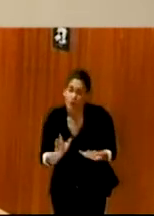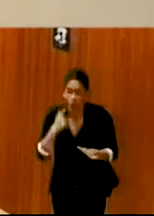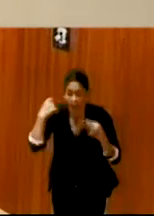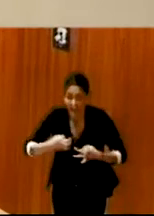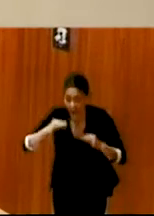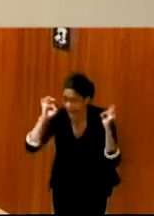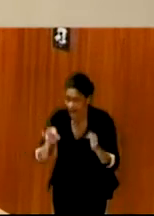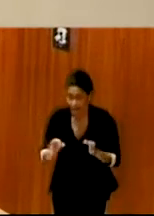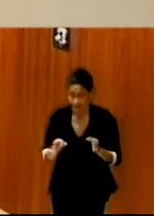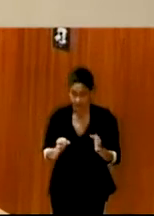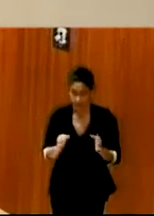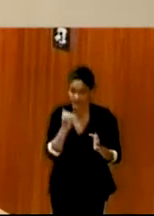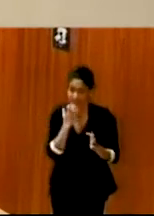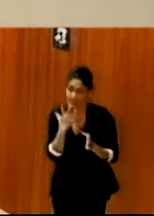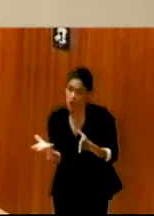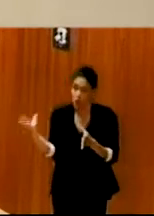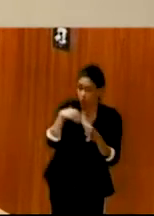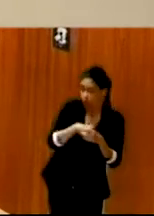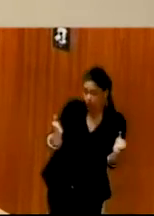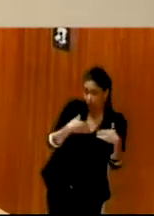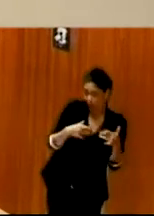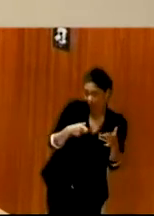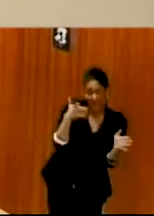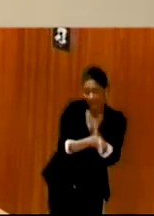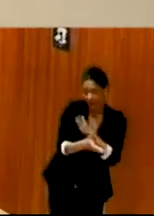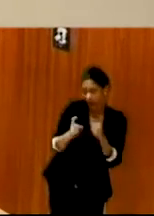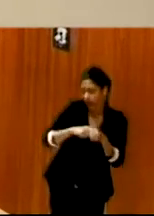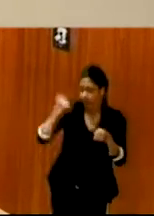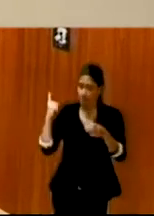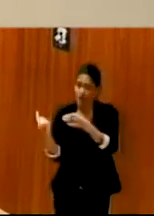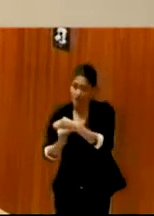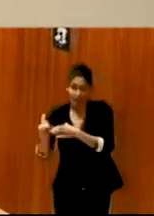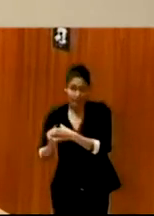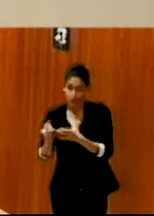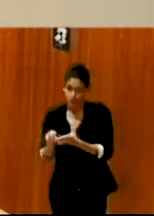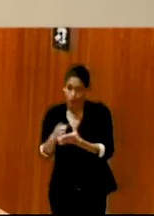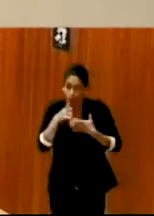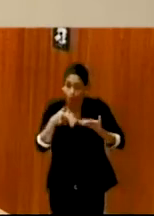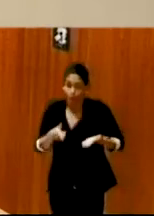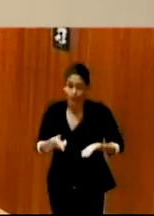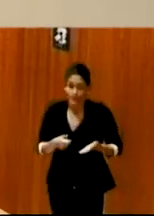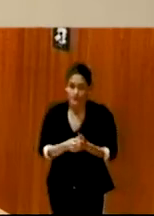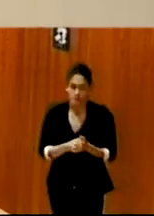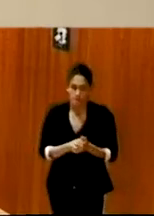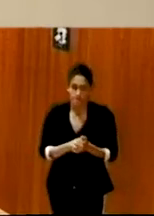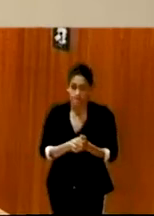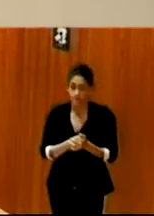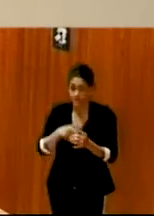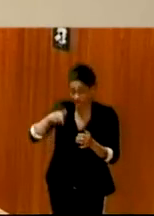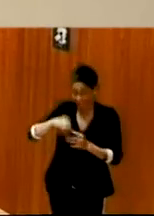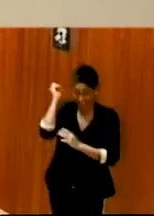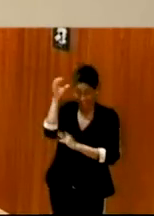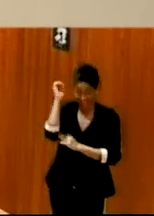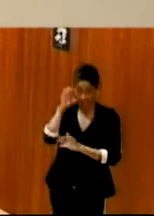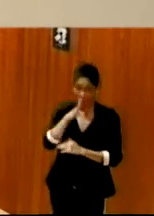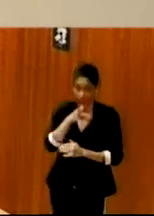Cada vez que no estamos incluyendo, estamos excluyendo. Por eso, todas estas jornadas, por eso os decía